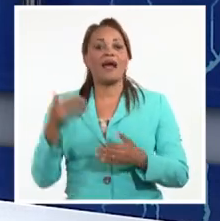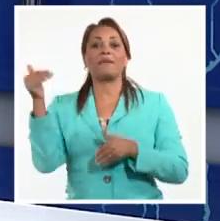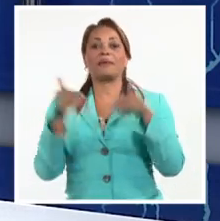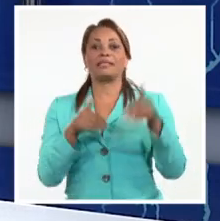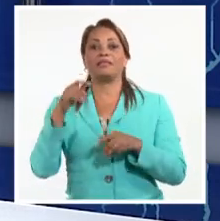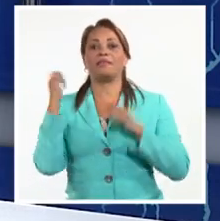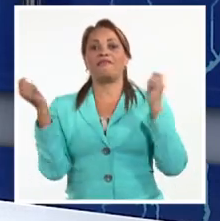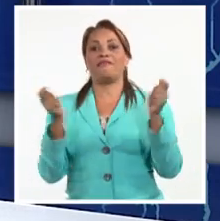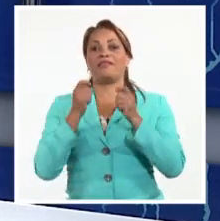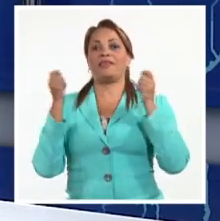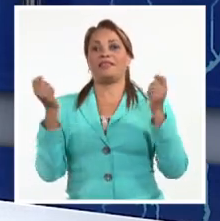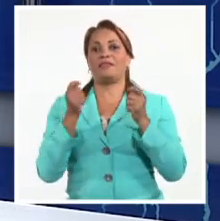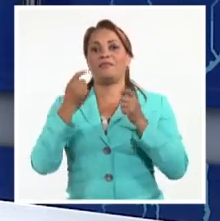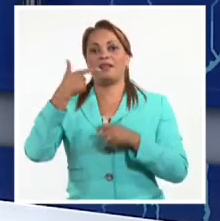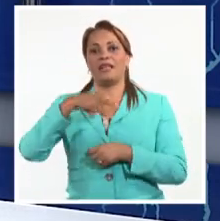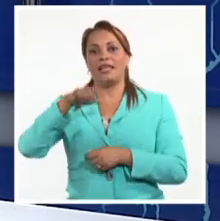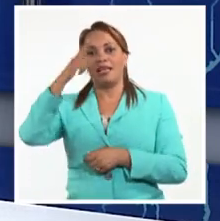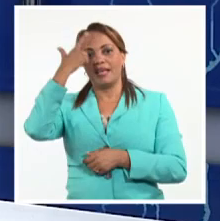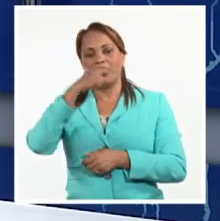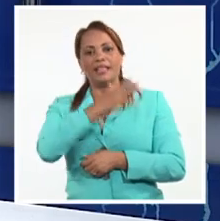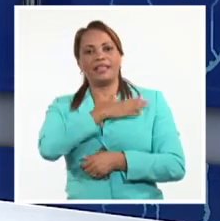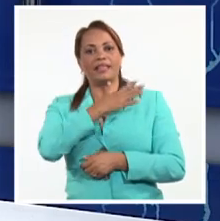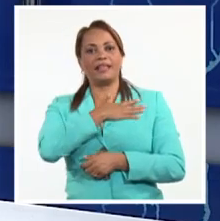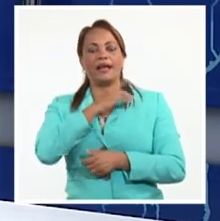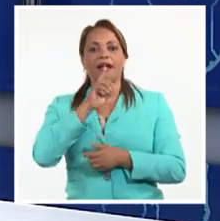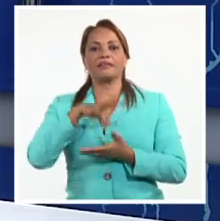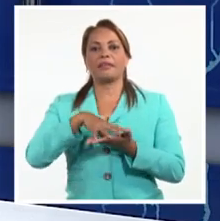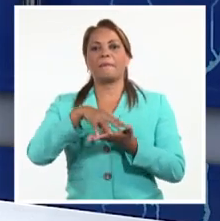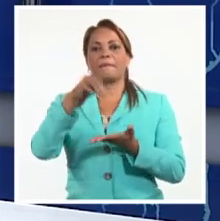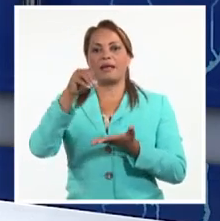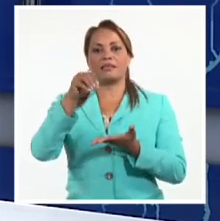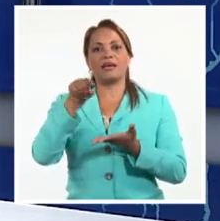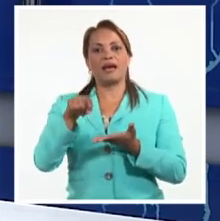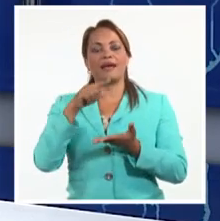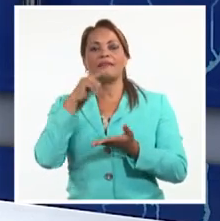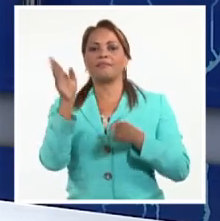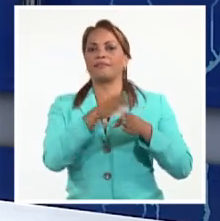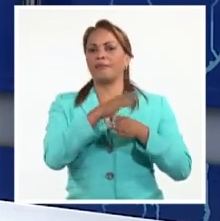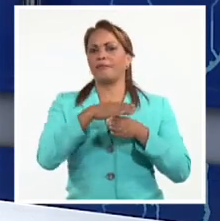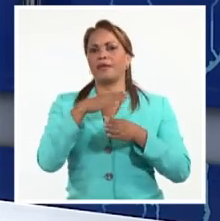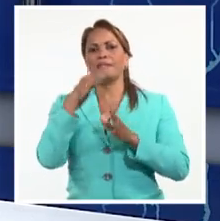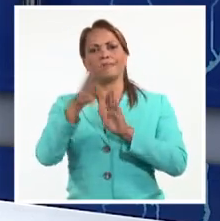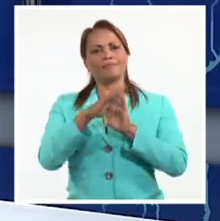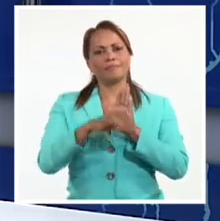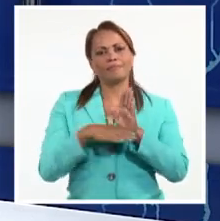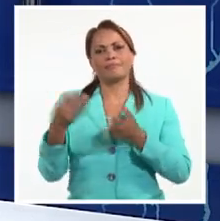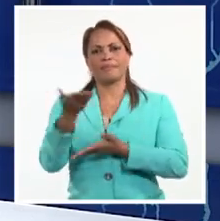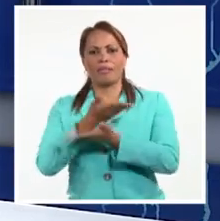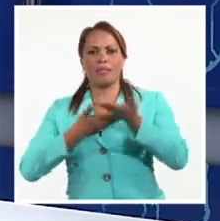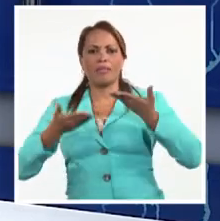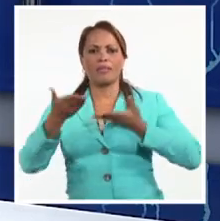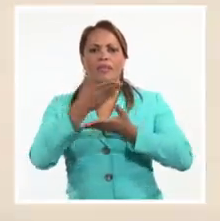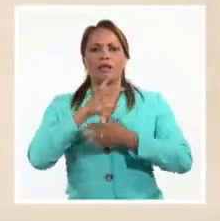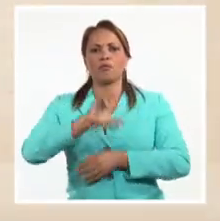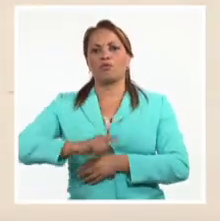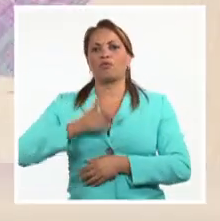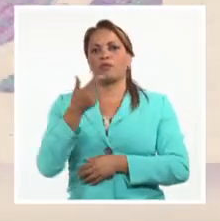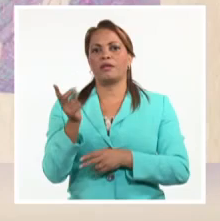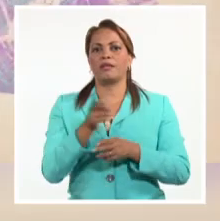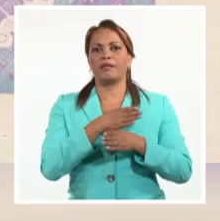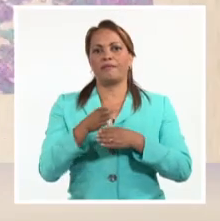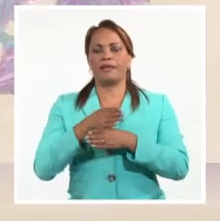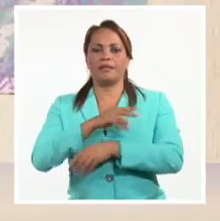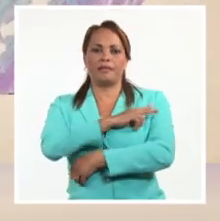Internacional Jazz Plaza. Su visita acoge un programa de presentaciones y de intercambio cultural entre ambas naciones.